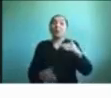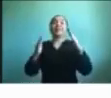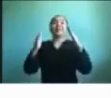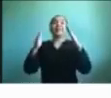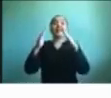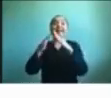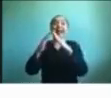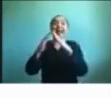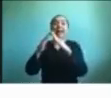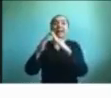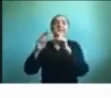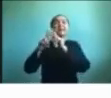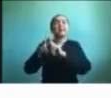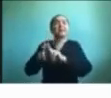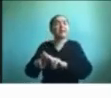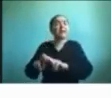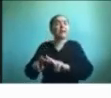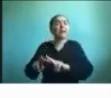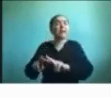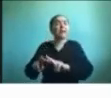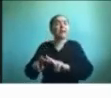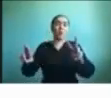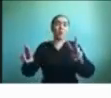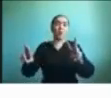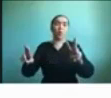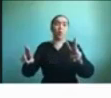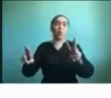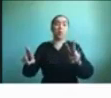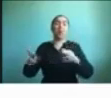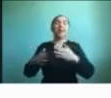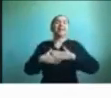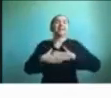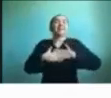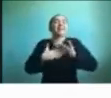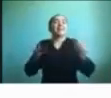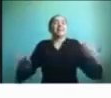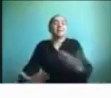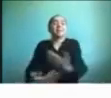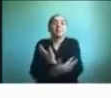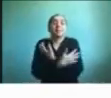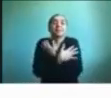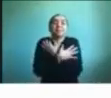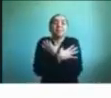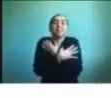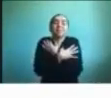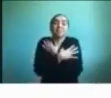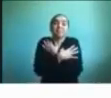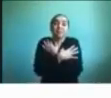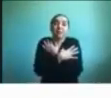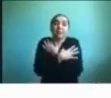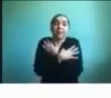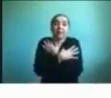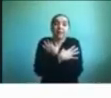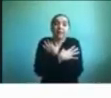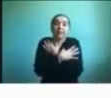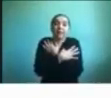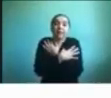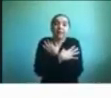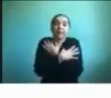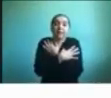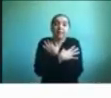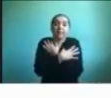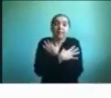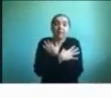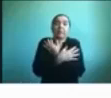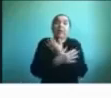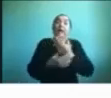tranquilo, donde podamos sentirnos acogidos, y en el fondo, y con